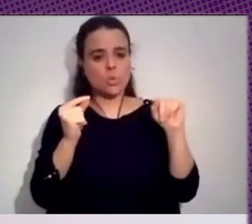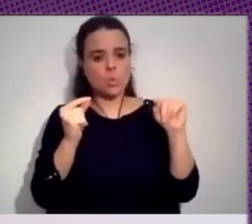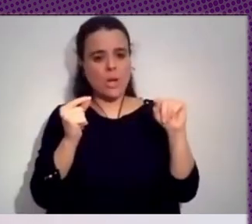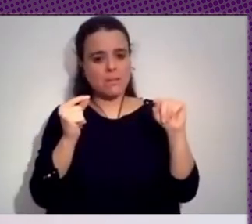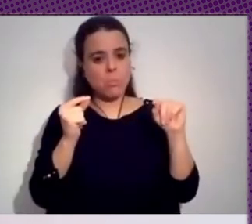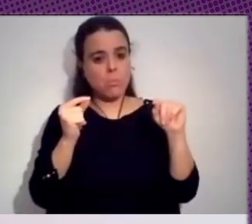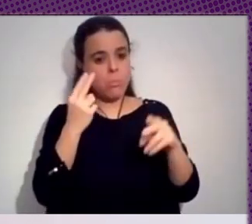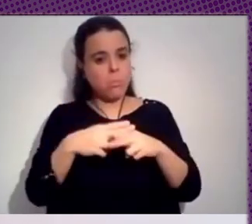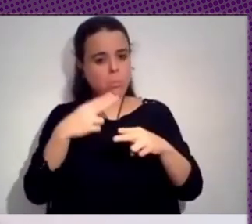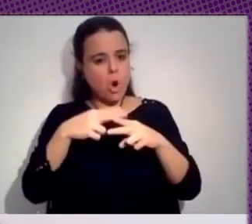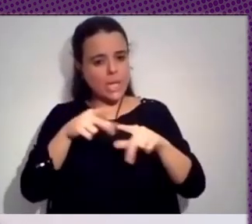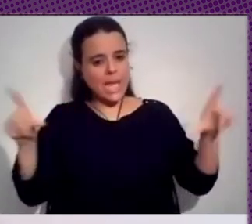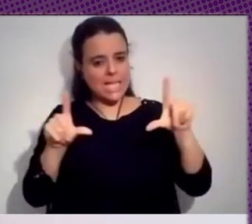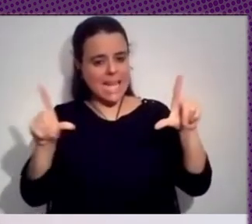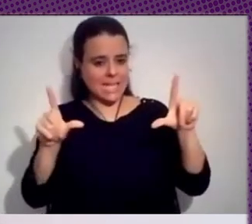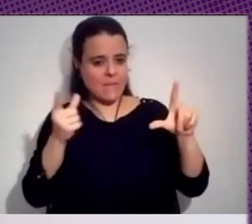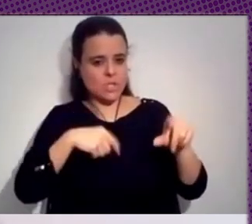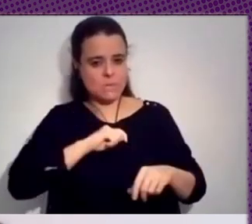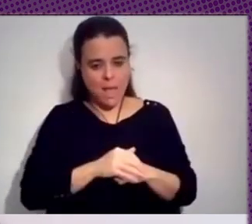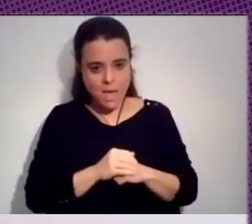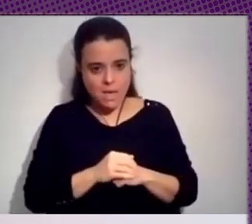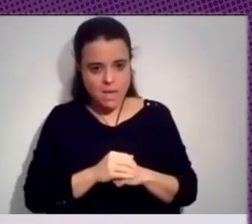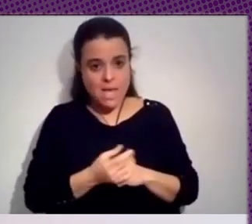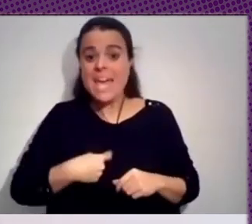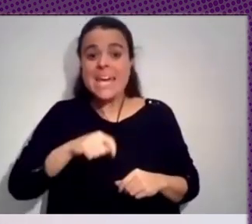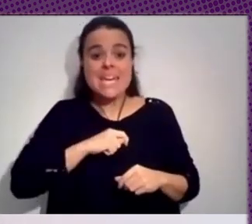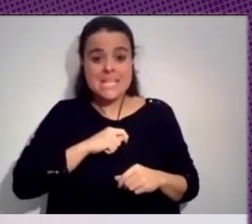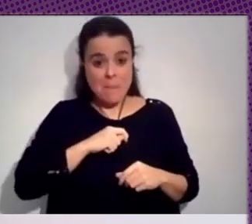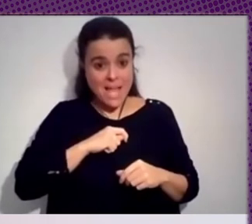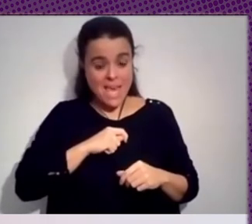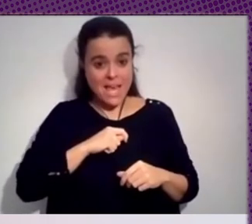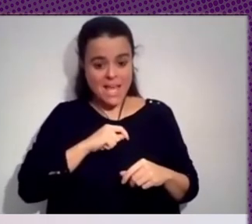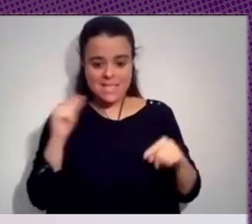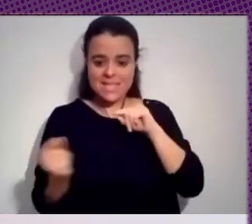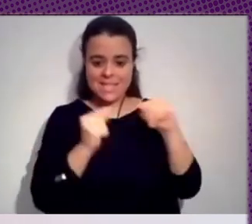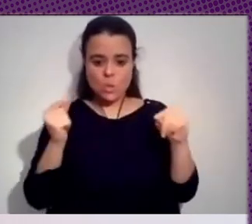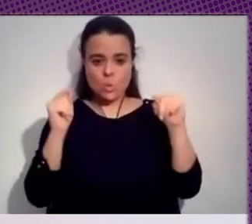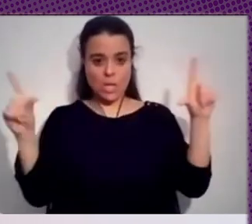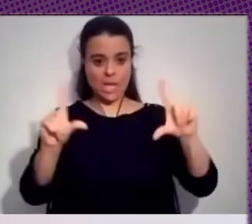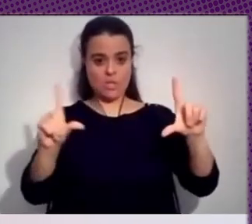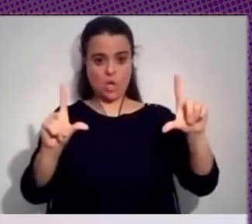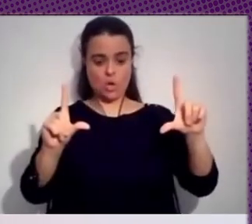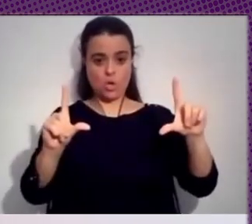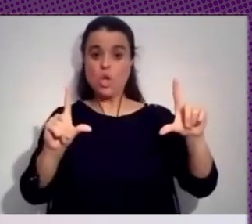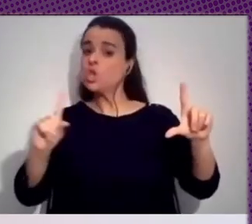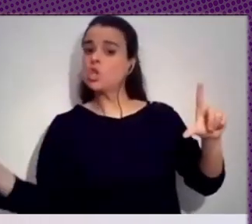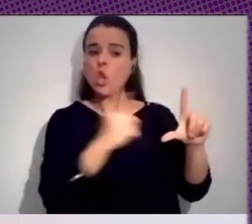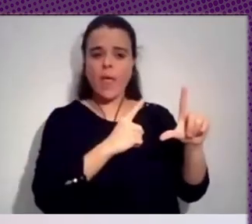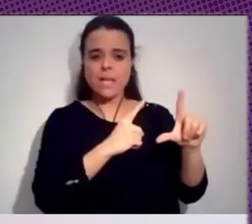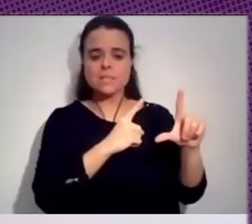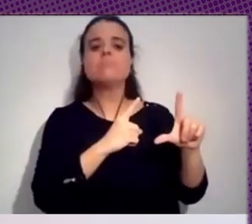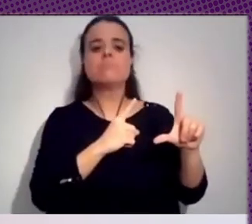existe ni una sola tertulia política y hablamos de muchas donde no haya sentado un tertuliano de Ok Diario y fijaros